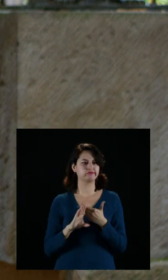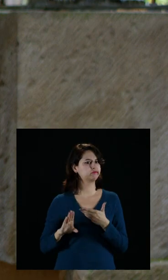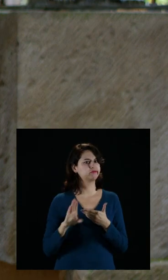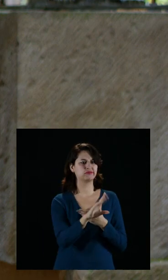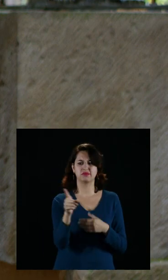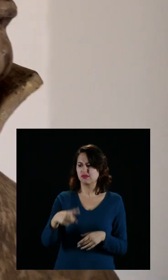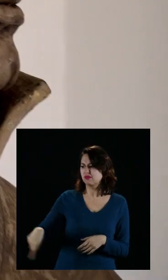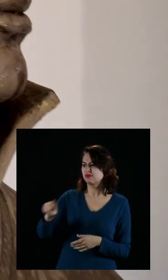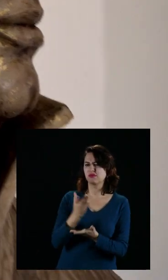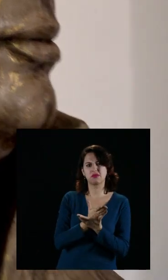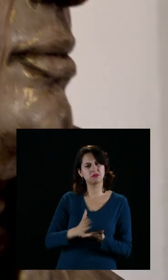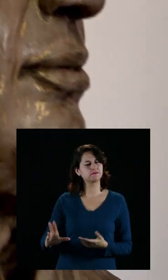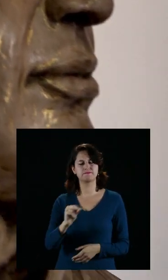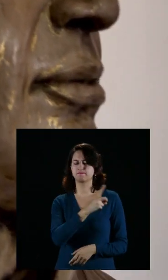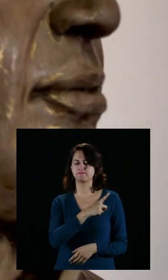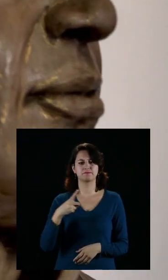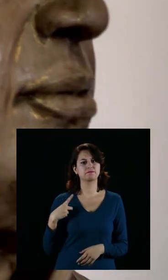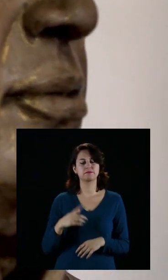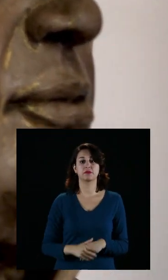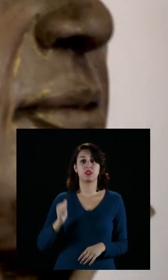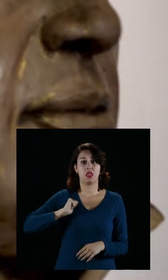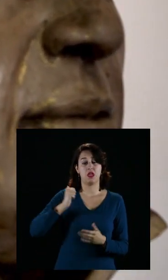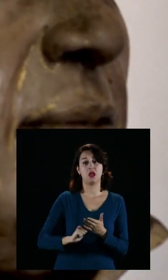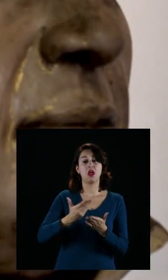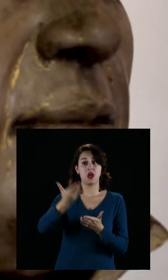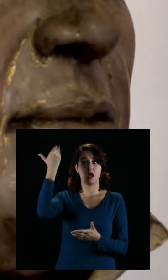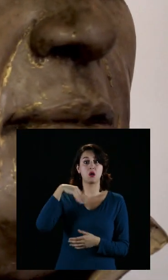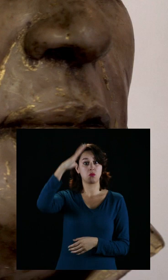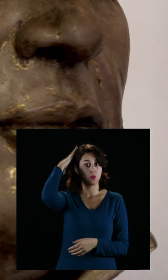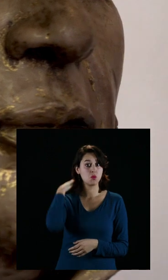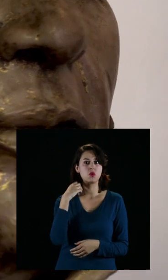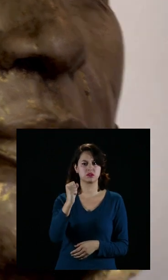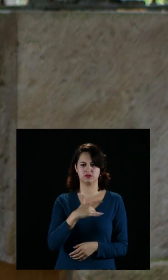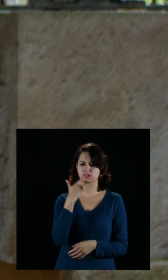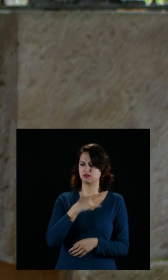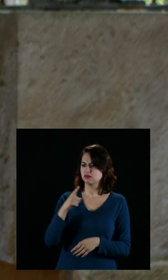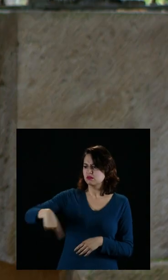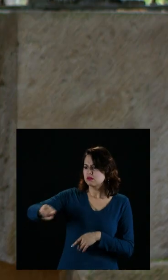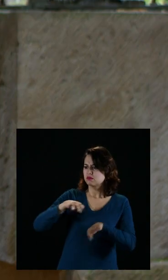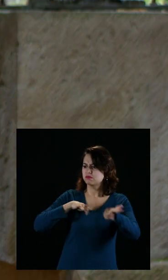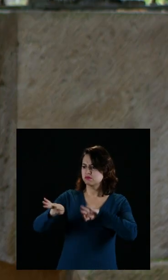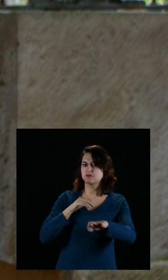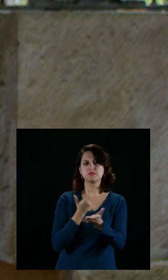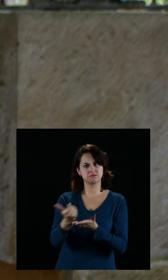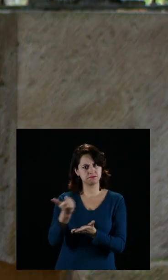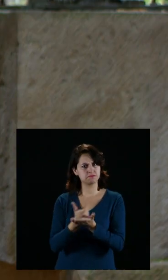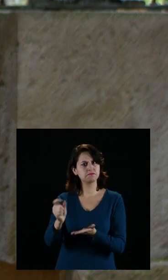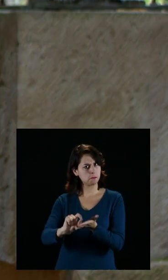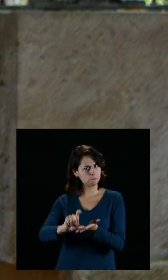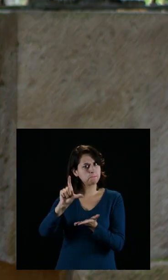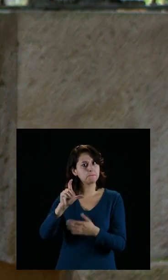privilegiados y el descarte de los muchos. Ayer Morelos estuvo por aumentar el